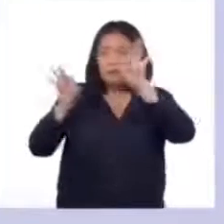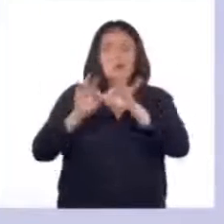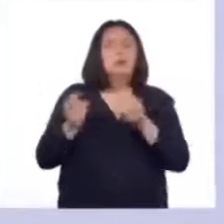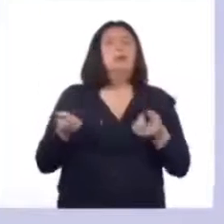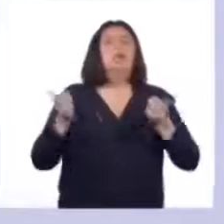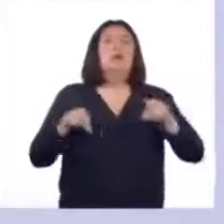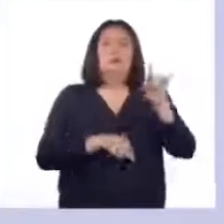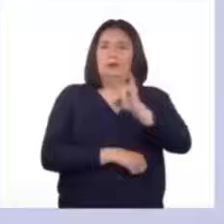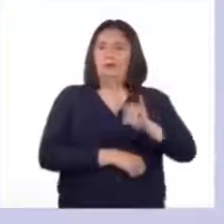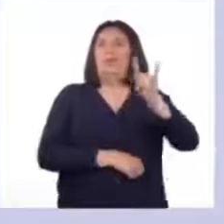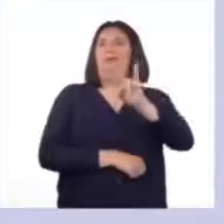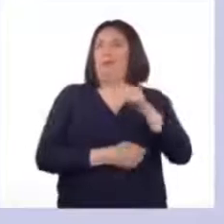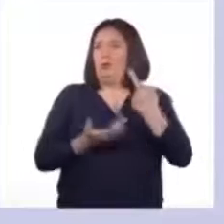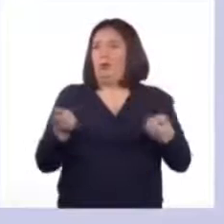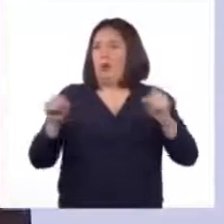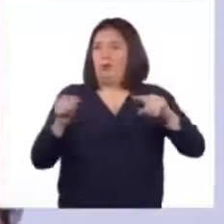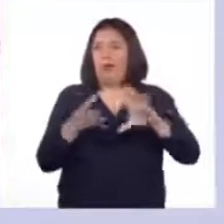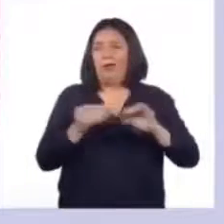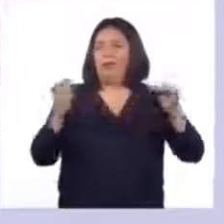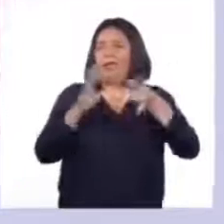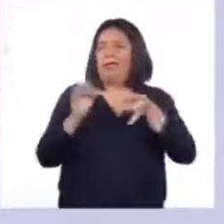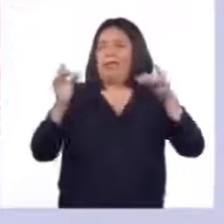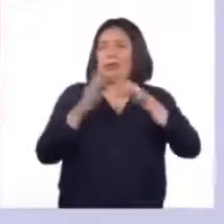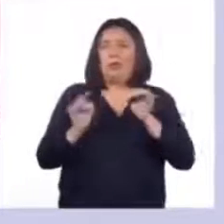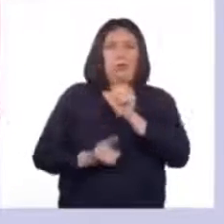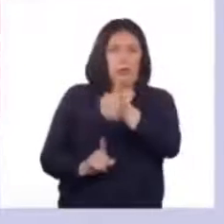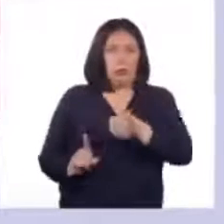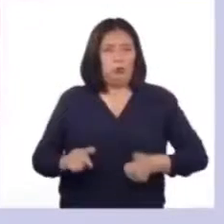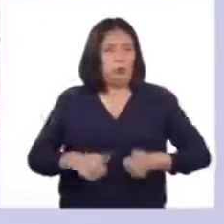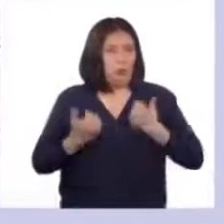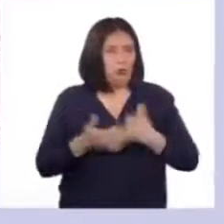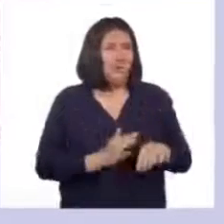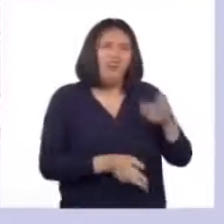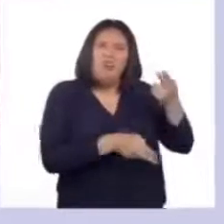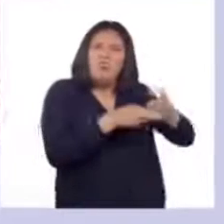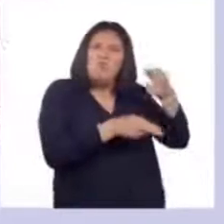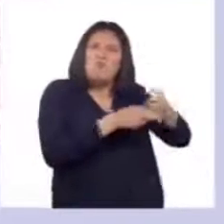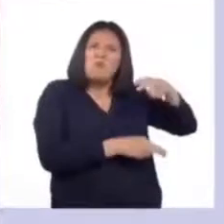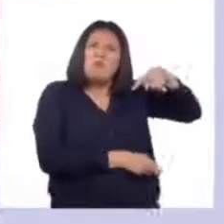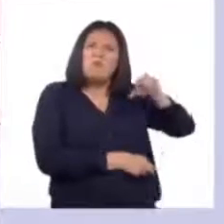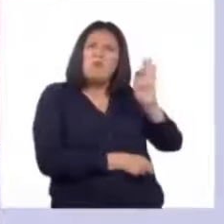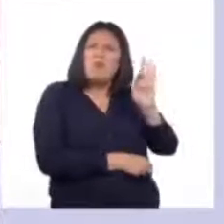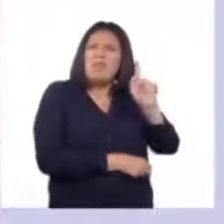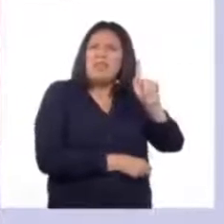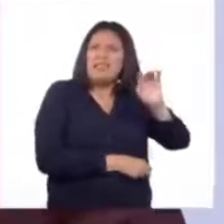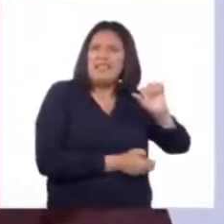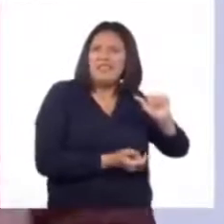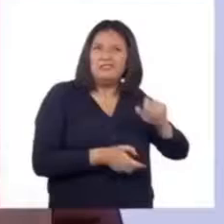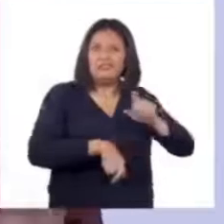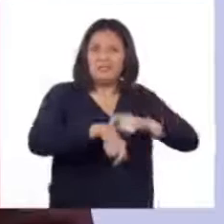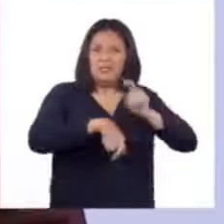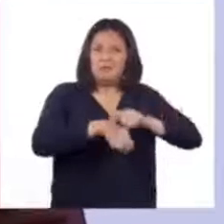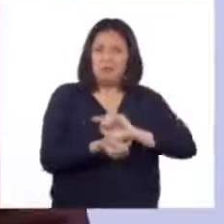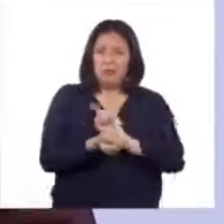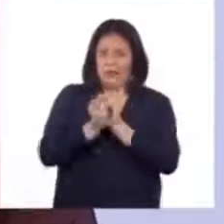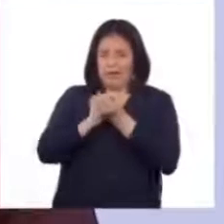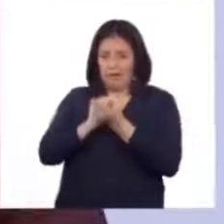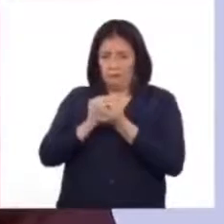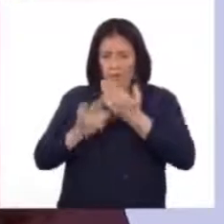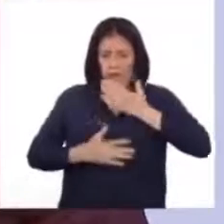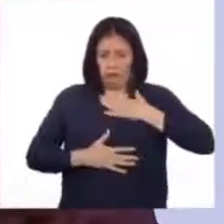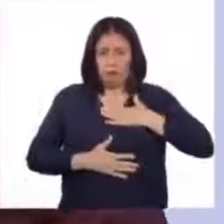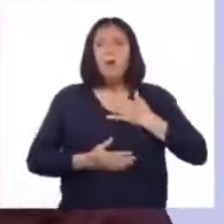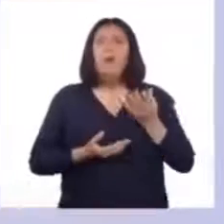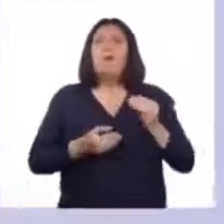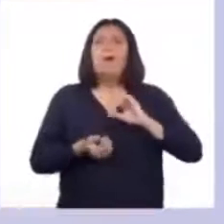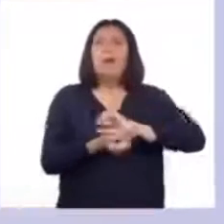momento de elaborar su historieta. La pubertad es una etapa de muchos cambios, tanto físicos como